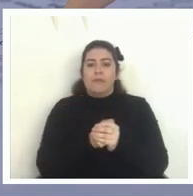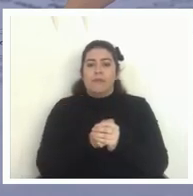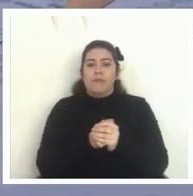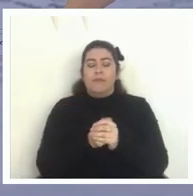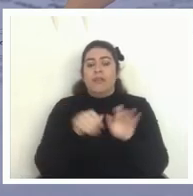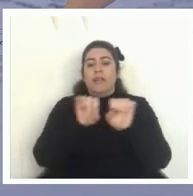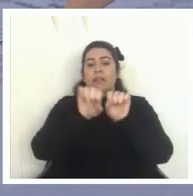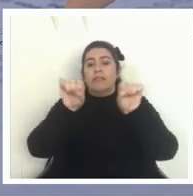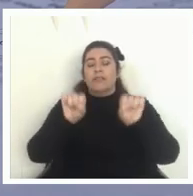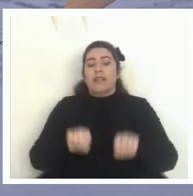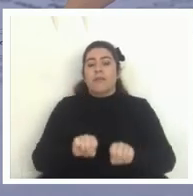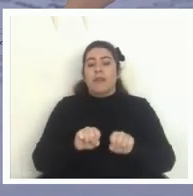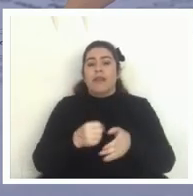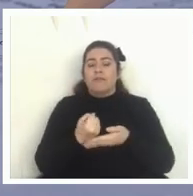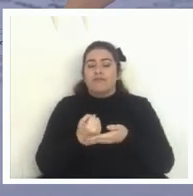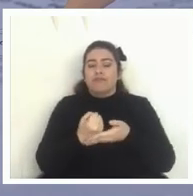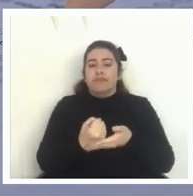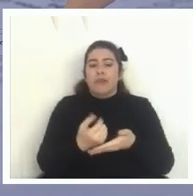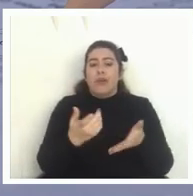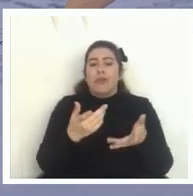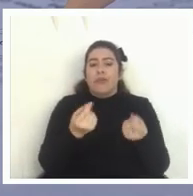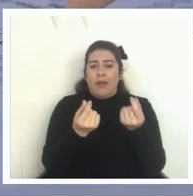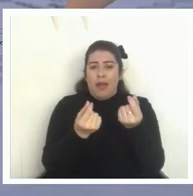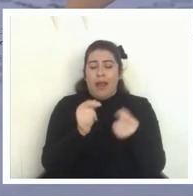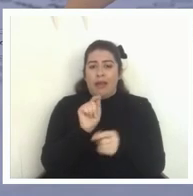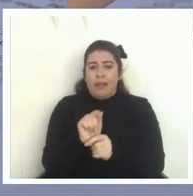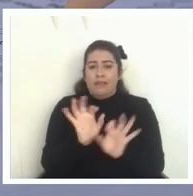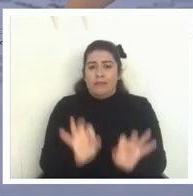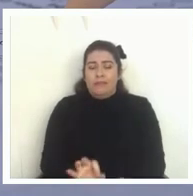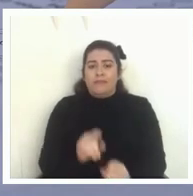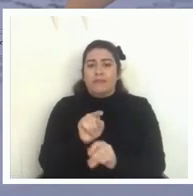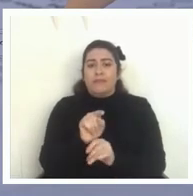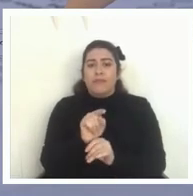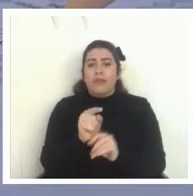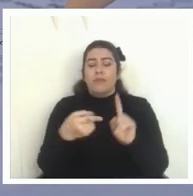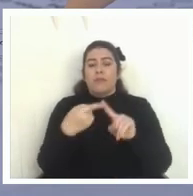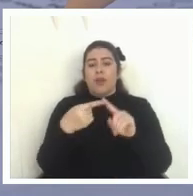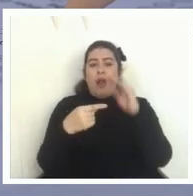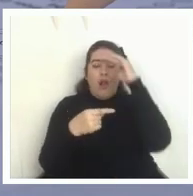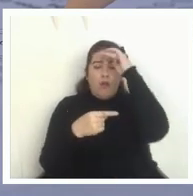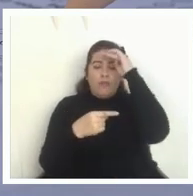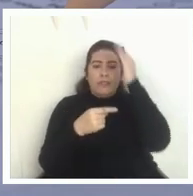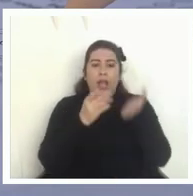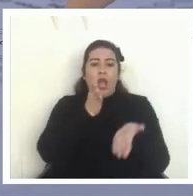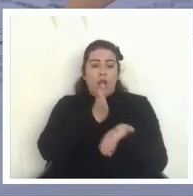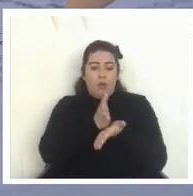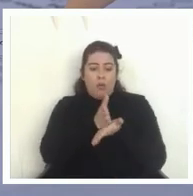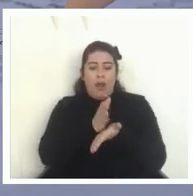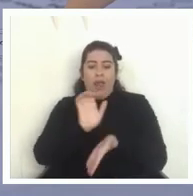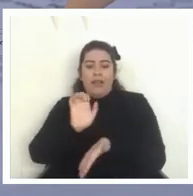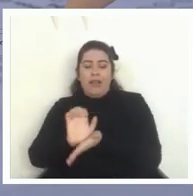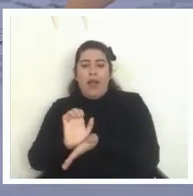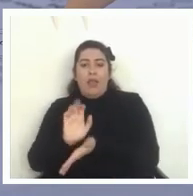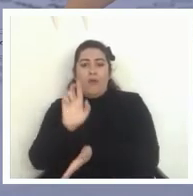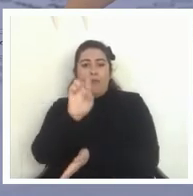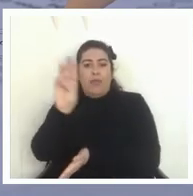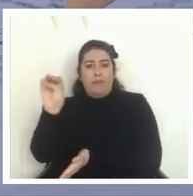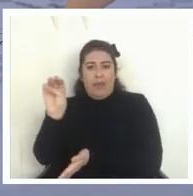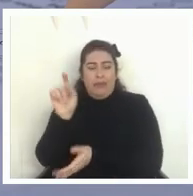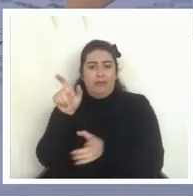aseguramiento de la calidad primero basado en la confianza entre escuelas estados padres y